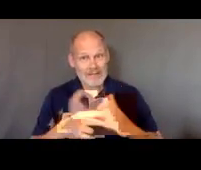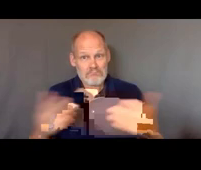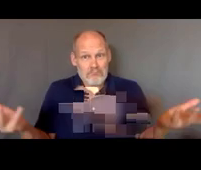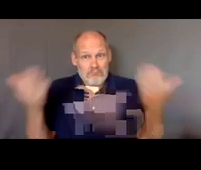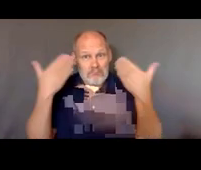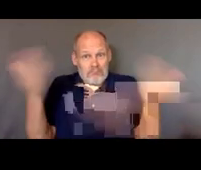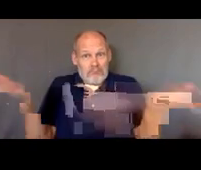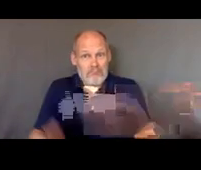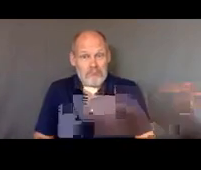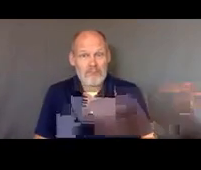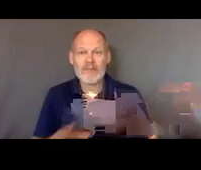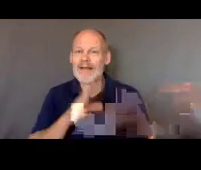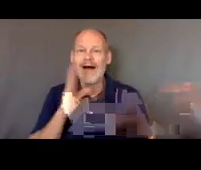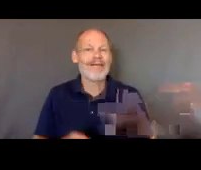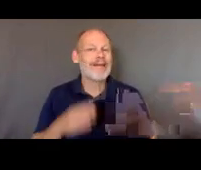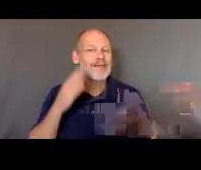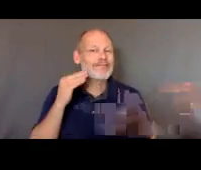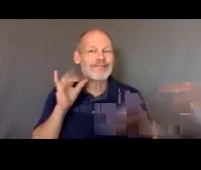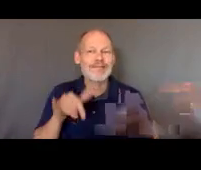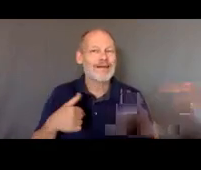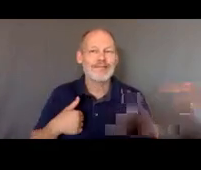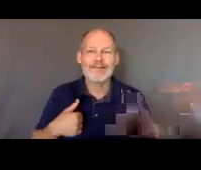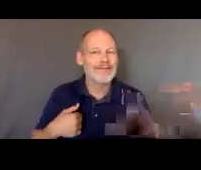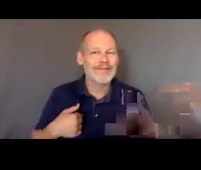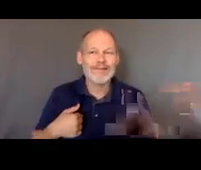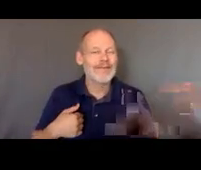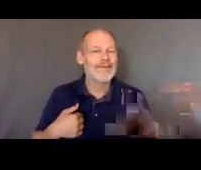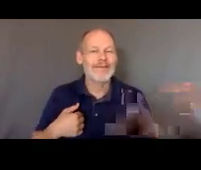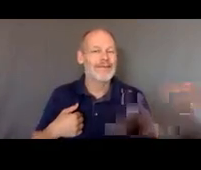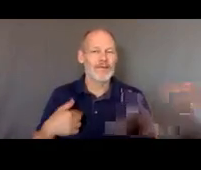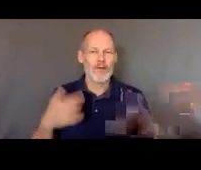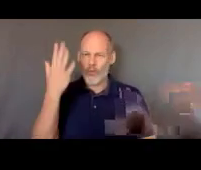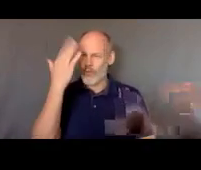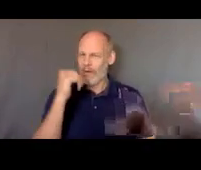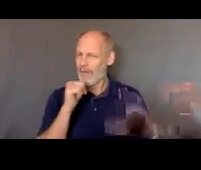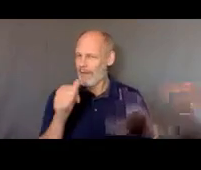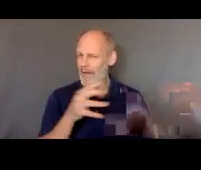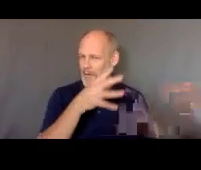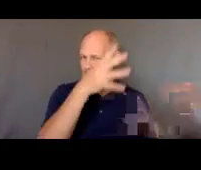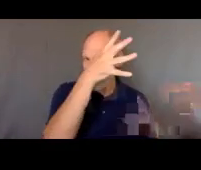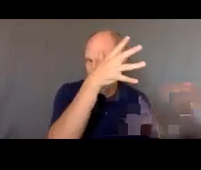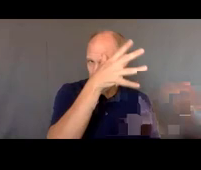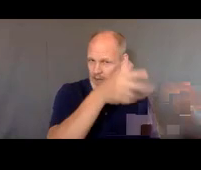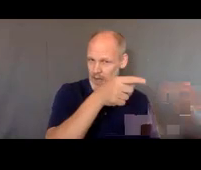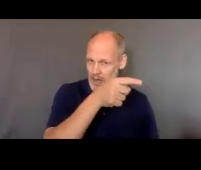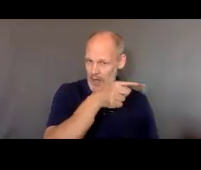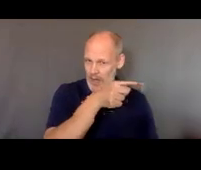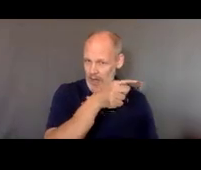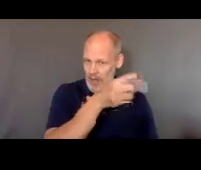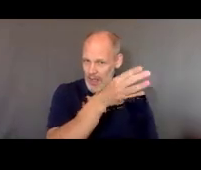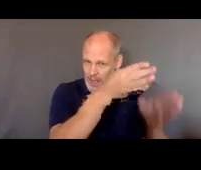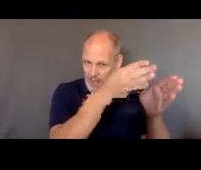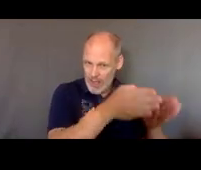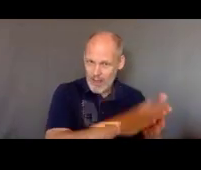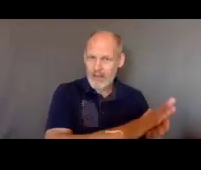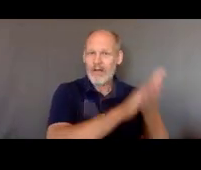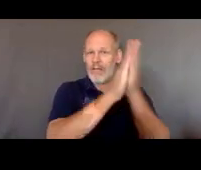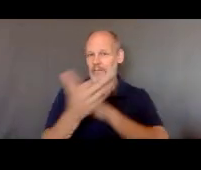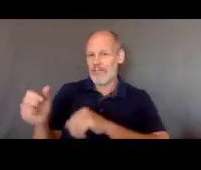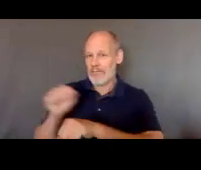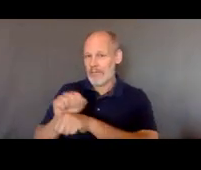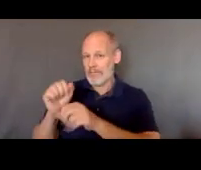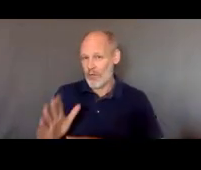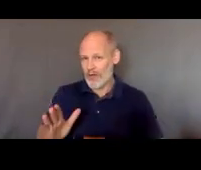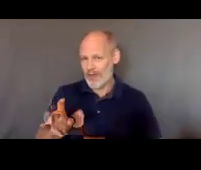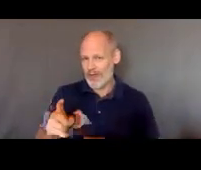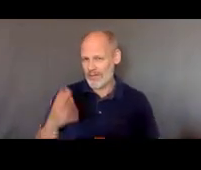no creo que nada detiene a un padre de convertirse en empleado de la escuela y ciertamente alguien puede solicitar